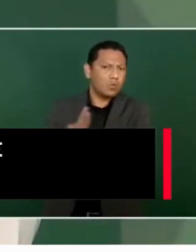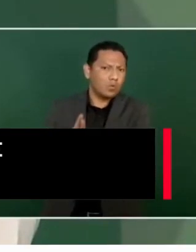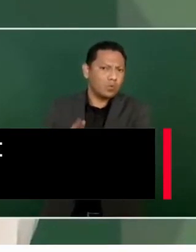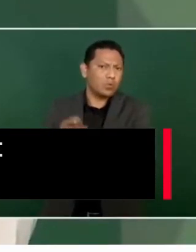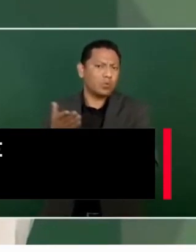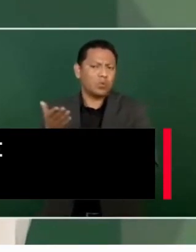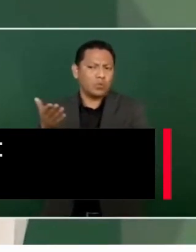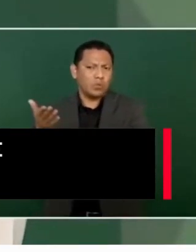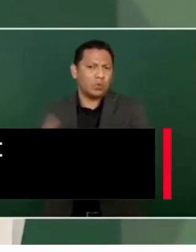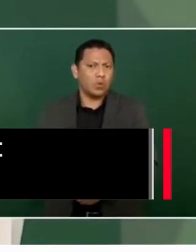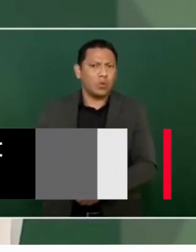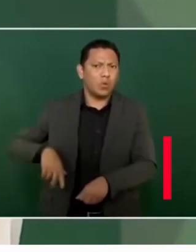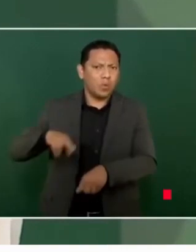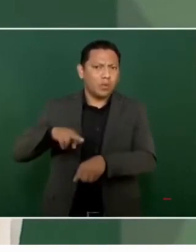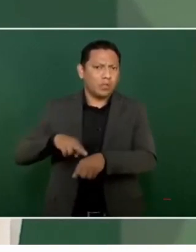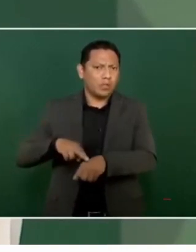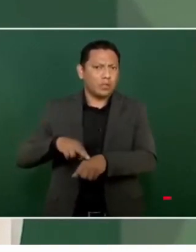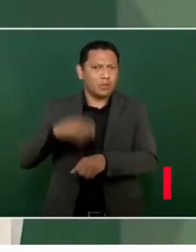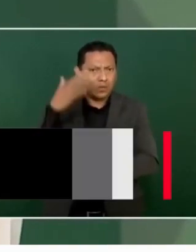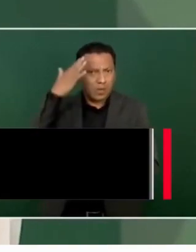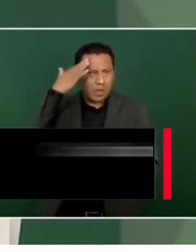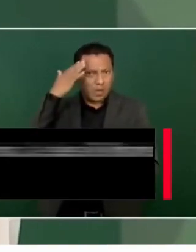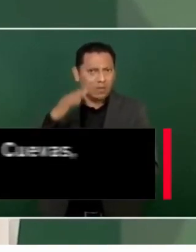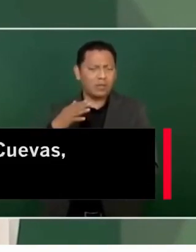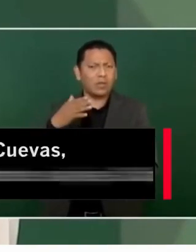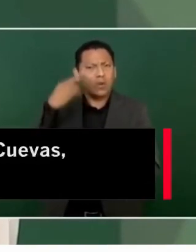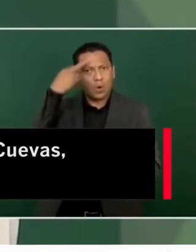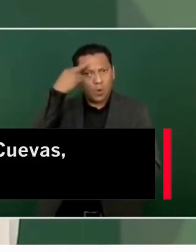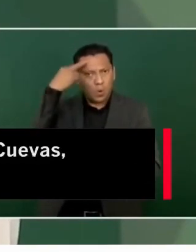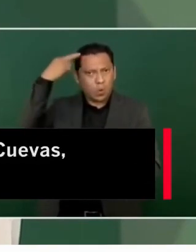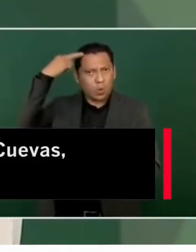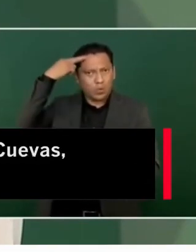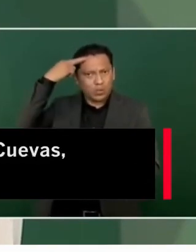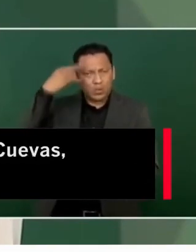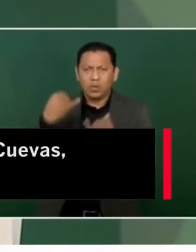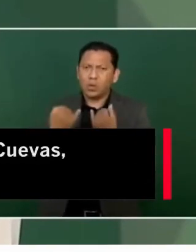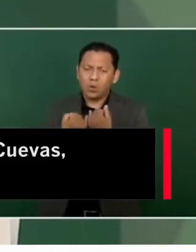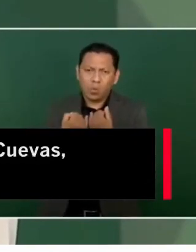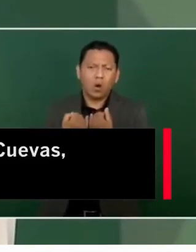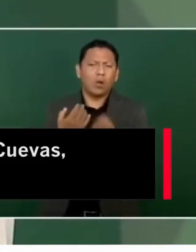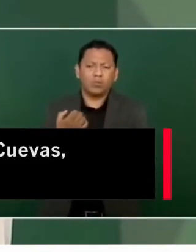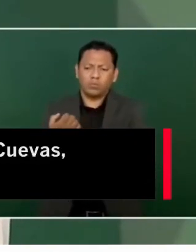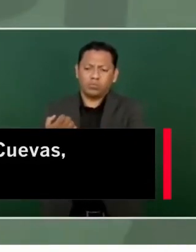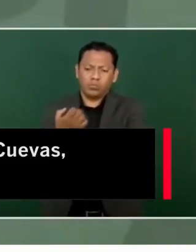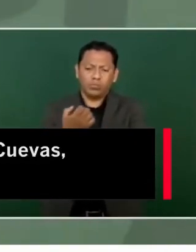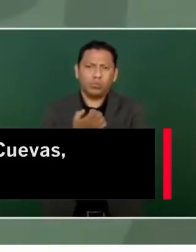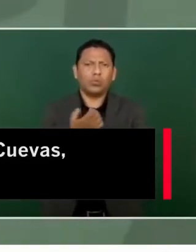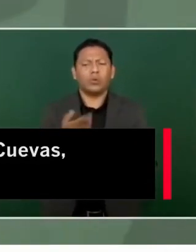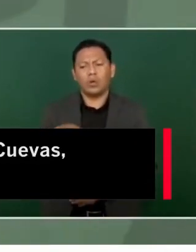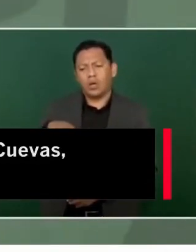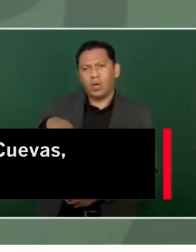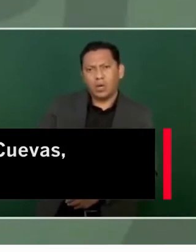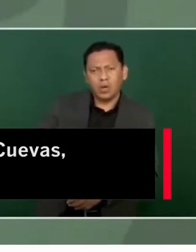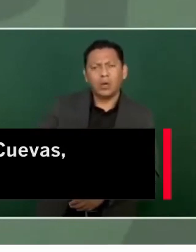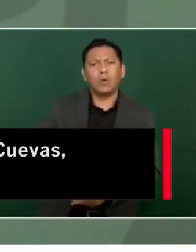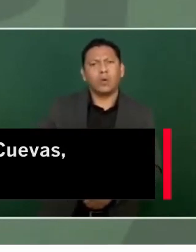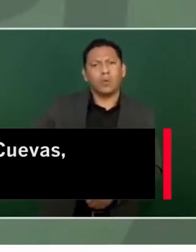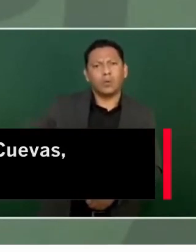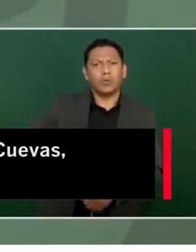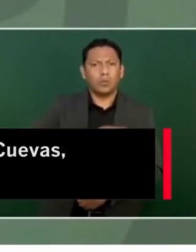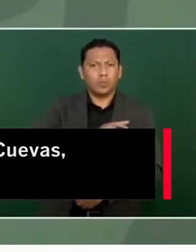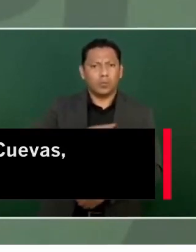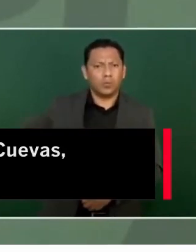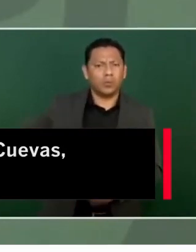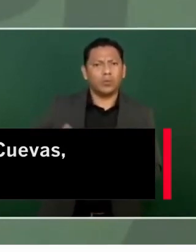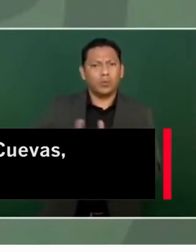gusta Decir lo que quieren decir Y luego cuando se les dice Que así Como lo dijeron No es O la forma en que publicaron Está sesgado Y no